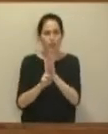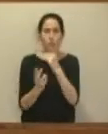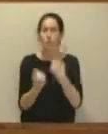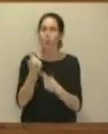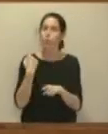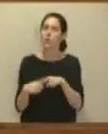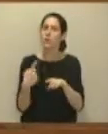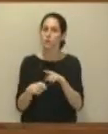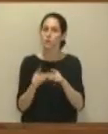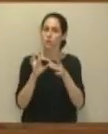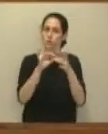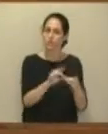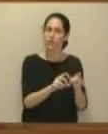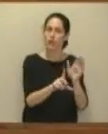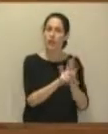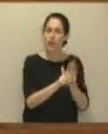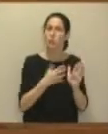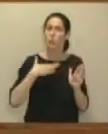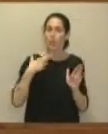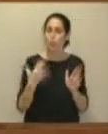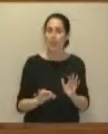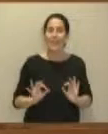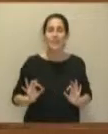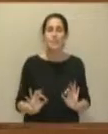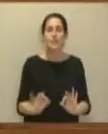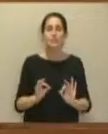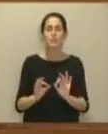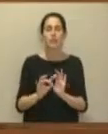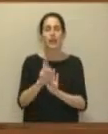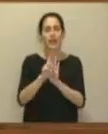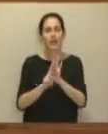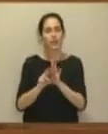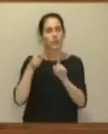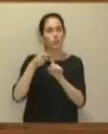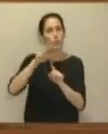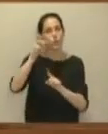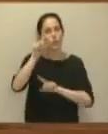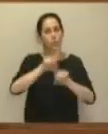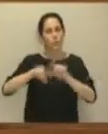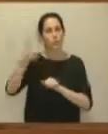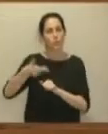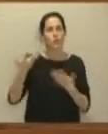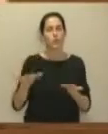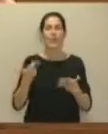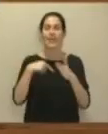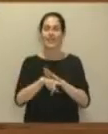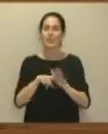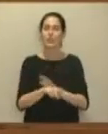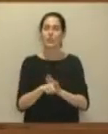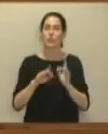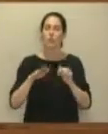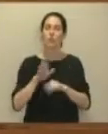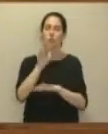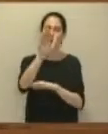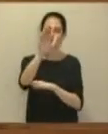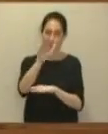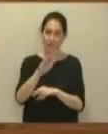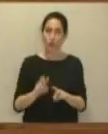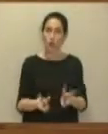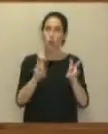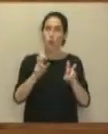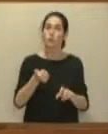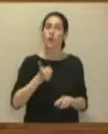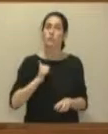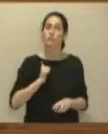aspectos de la misma, especialmente lo que están relacionados con otros de los grandes problemas, los de la gestión forestal, los nuevos aprovechamientos